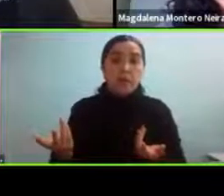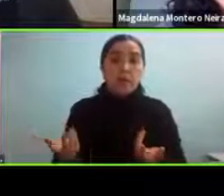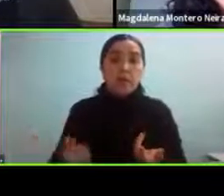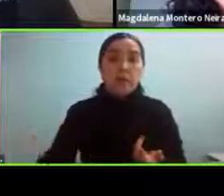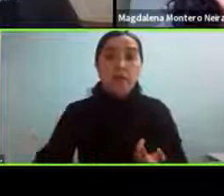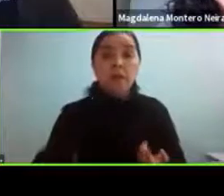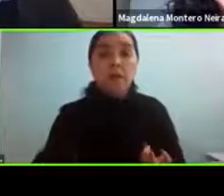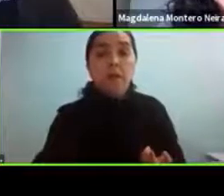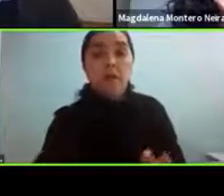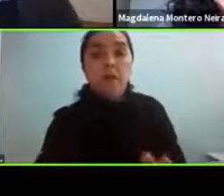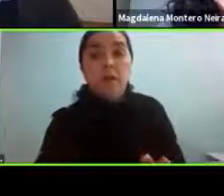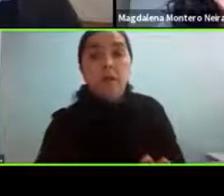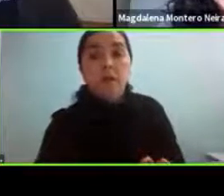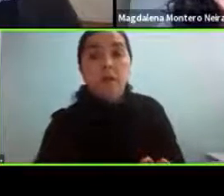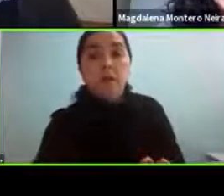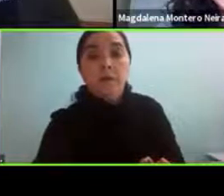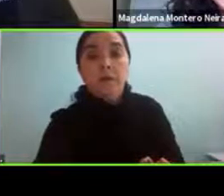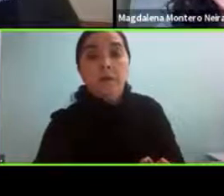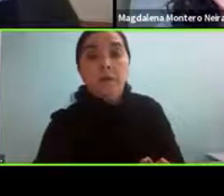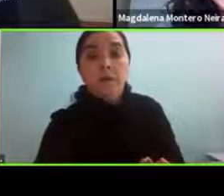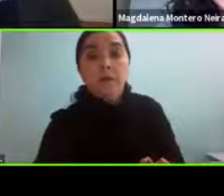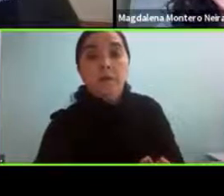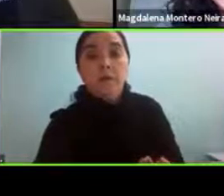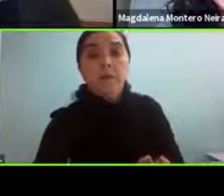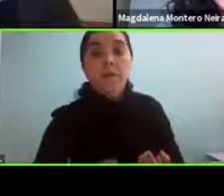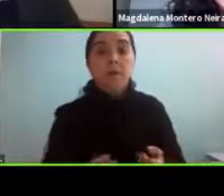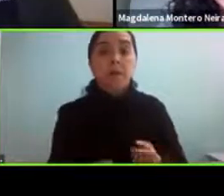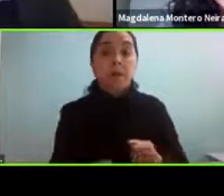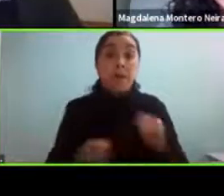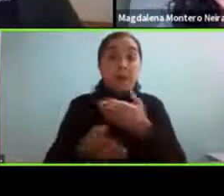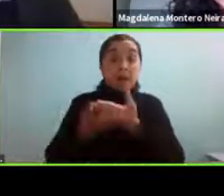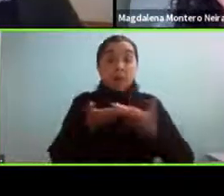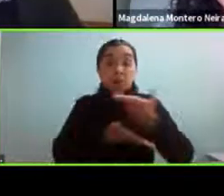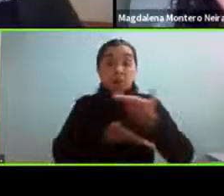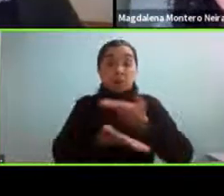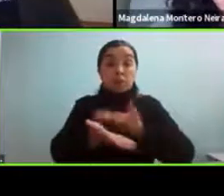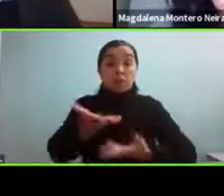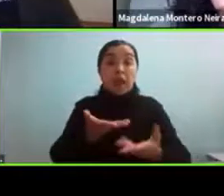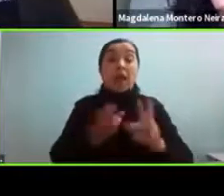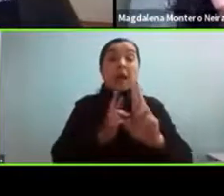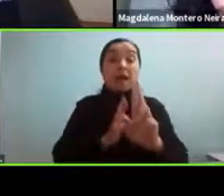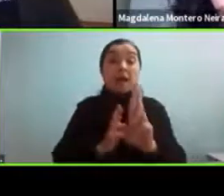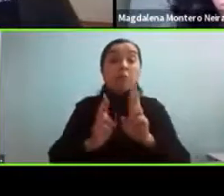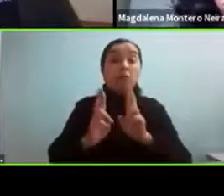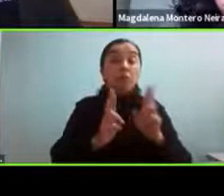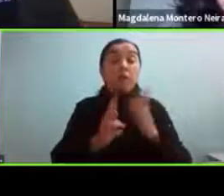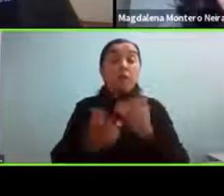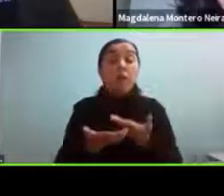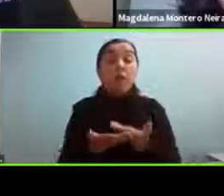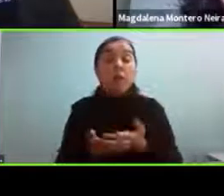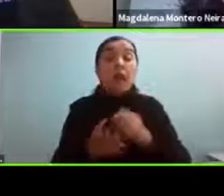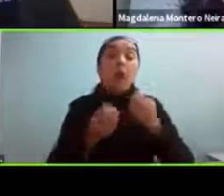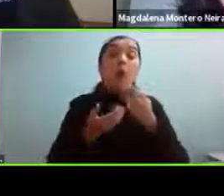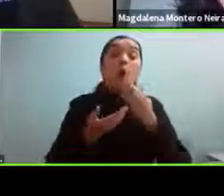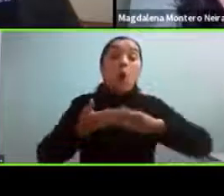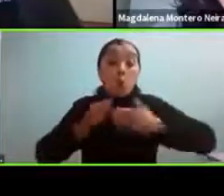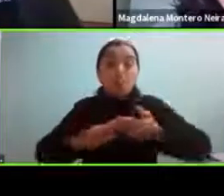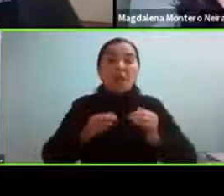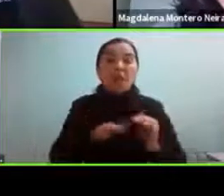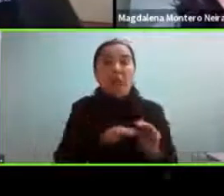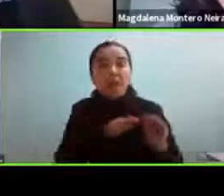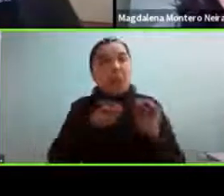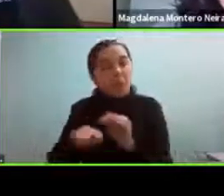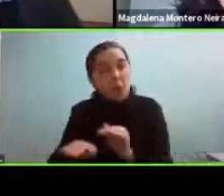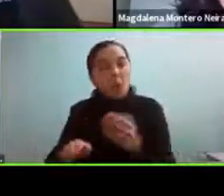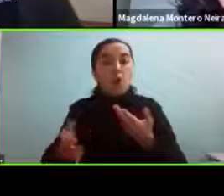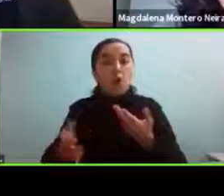tienen dificultades sociales el entorno les devuelve un feedback constante a través de distintos miembros de la comunidad involucrada en